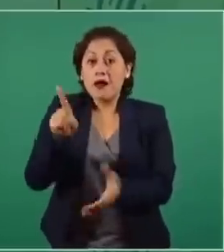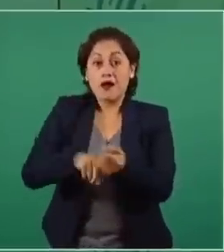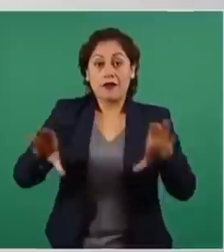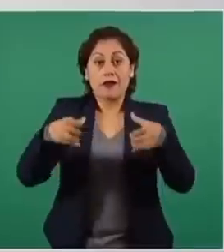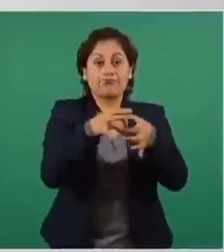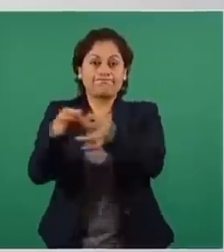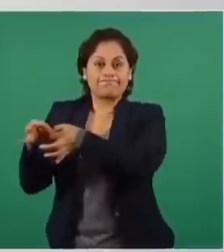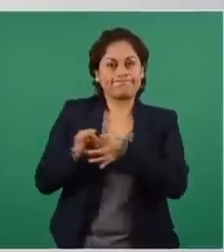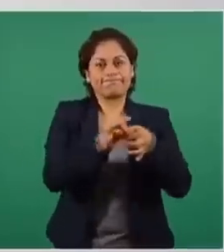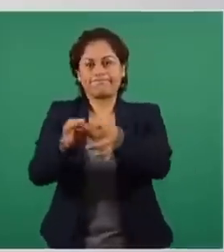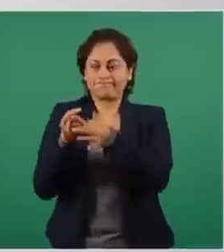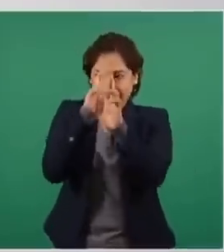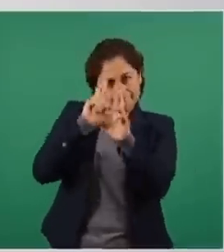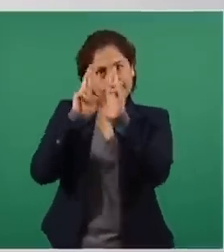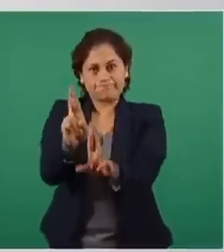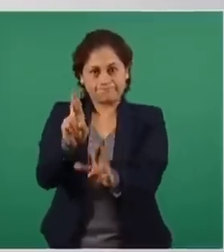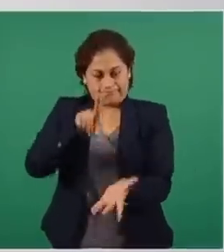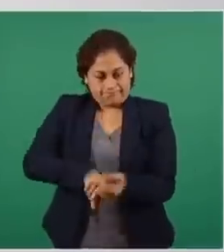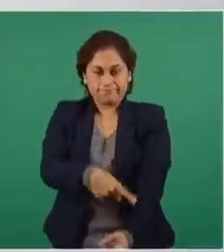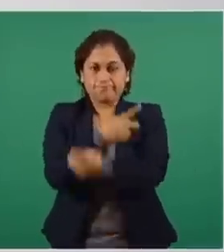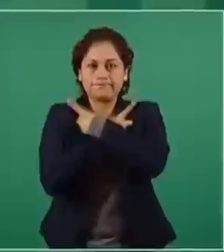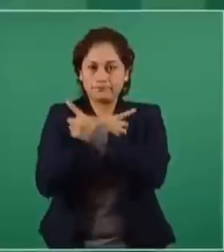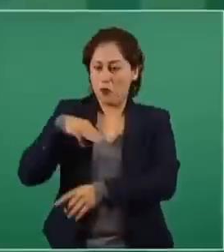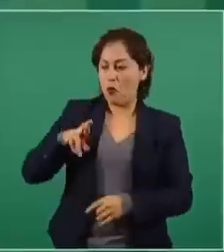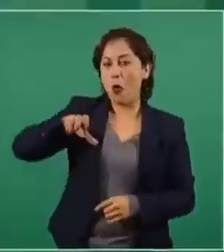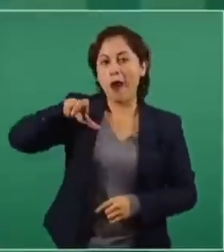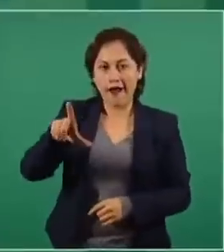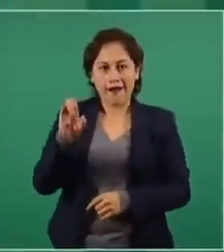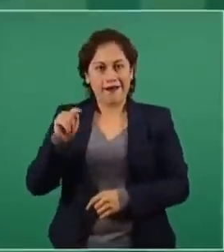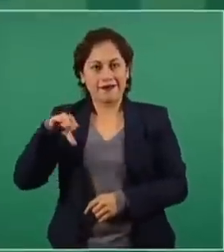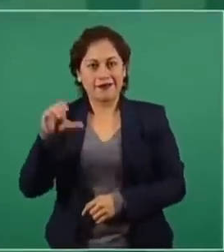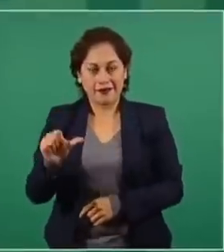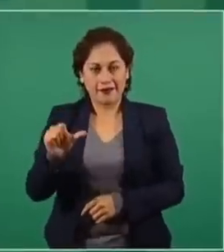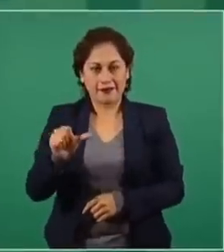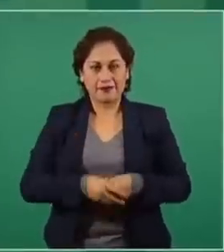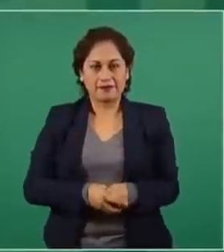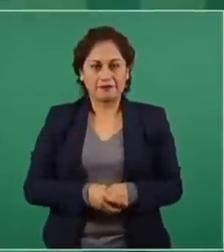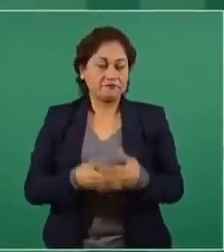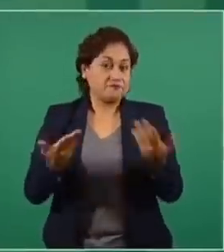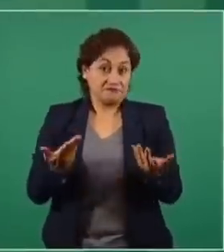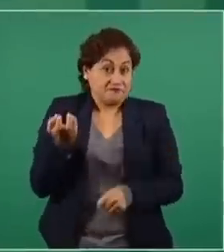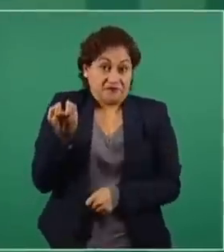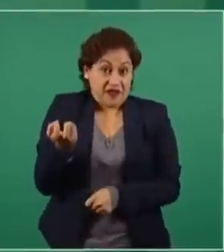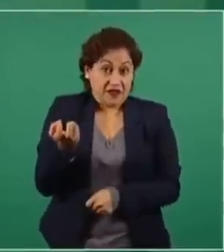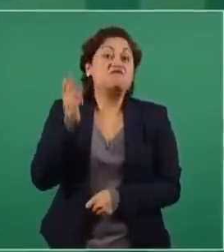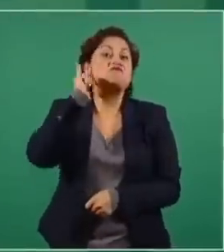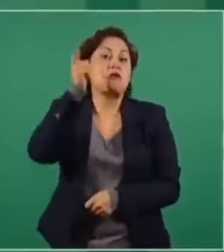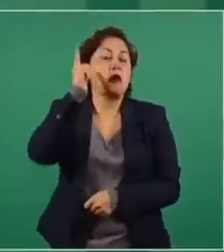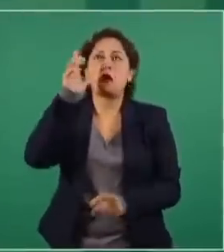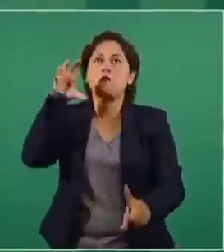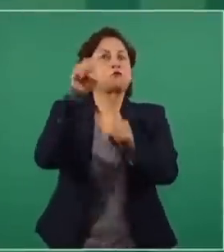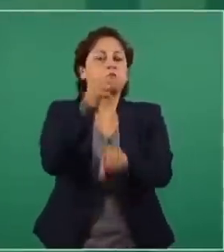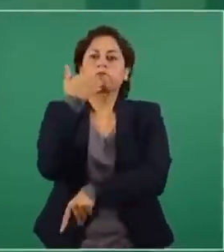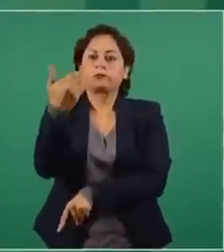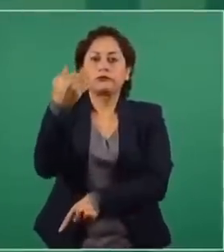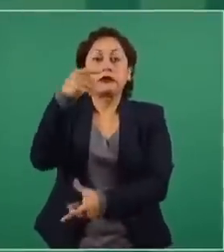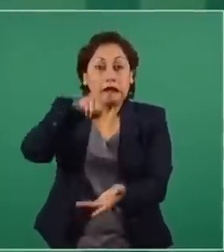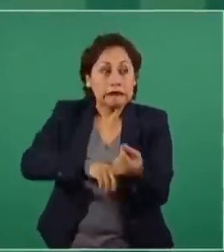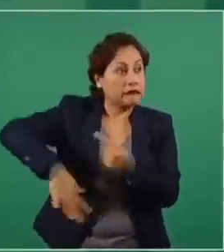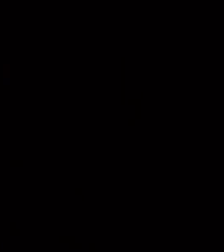fraternidad, con respeto, con moral, con ética. Ese es el ideal para vivir en una sociedad